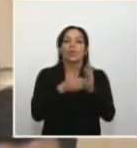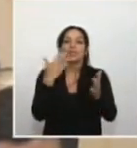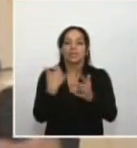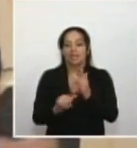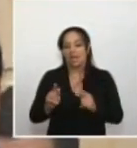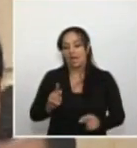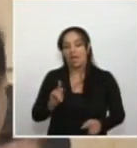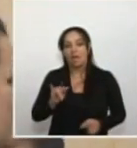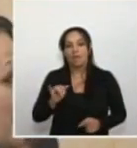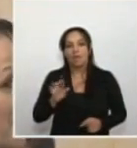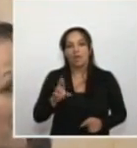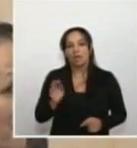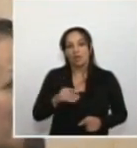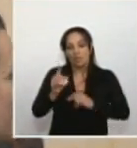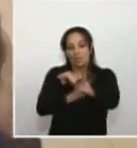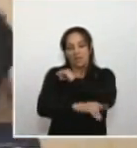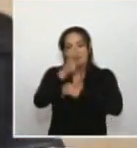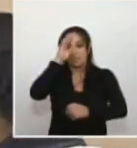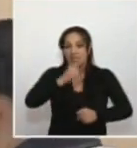militar.